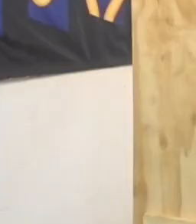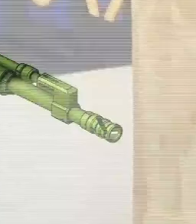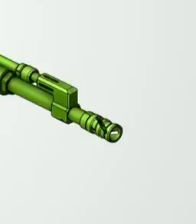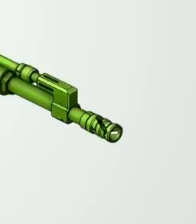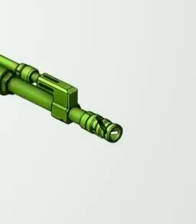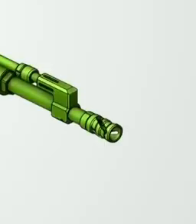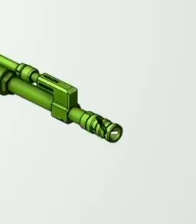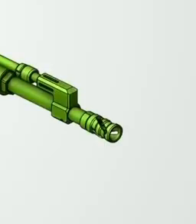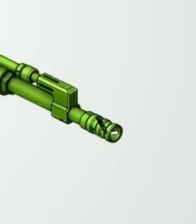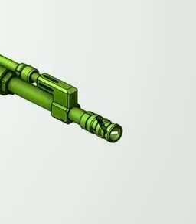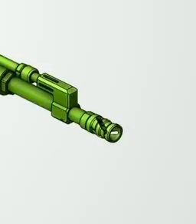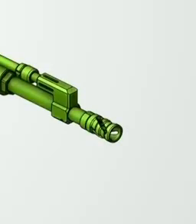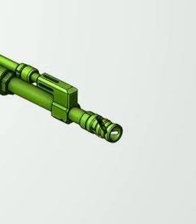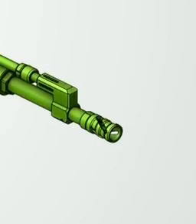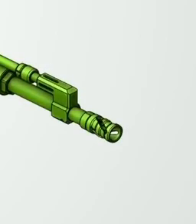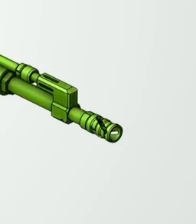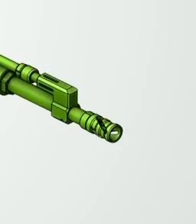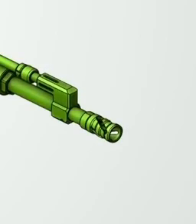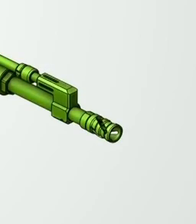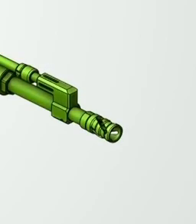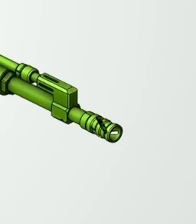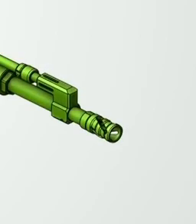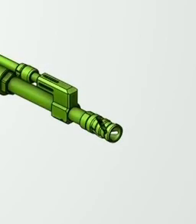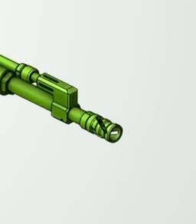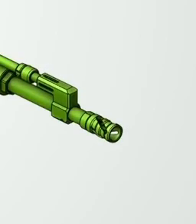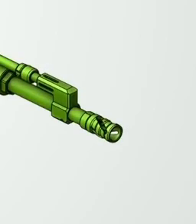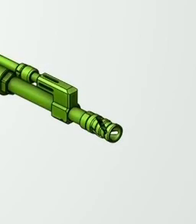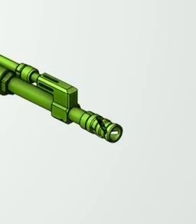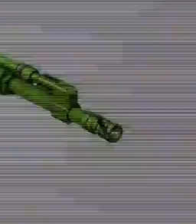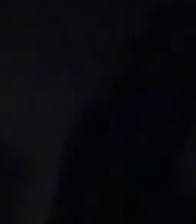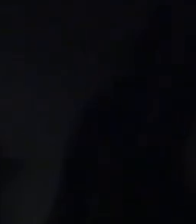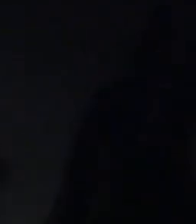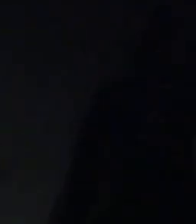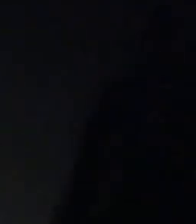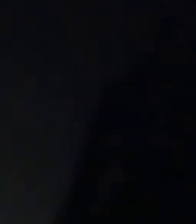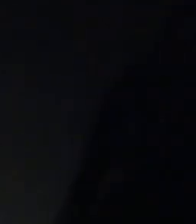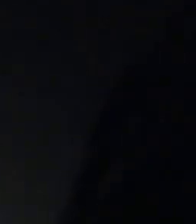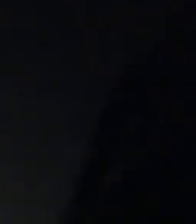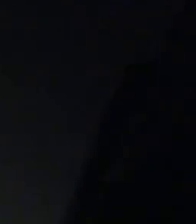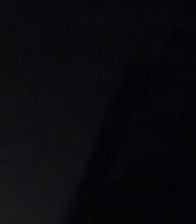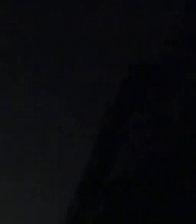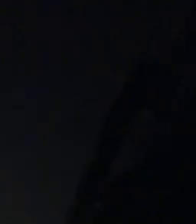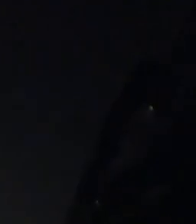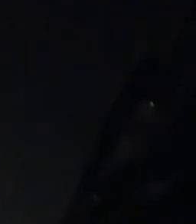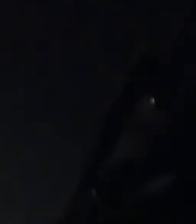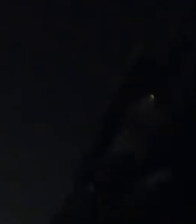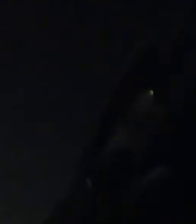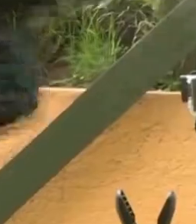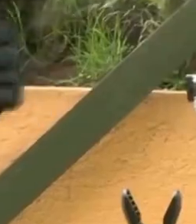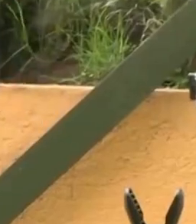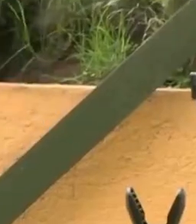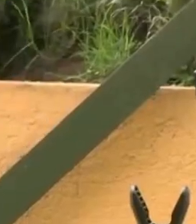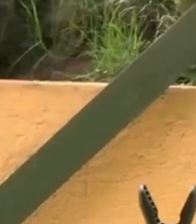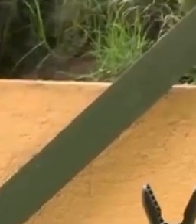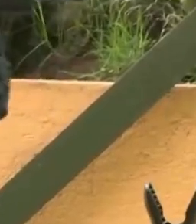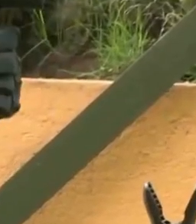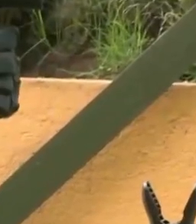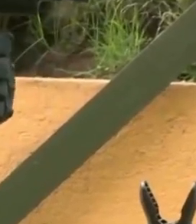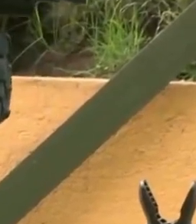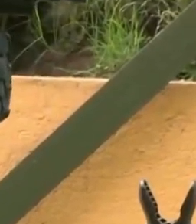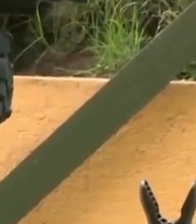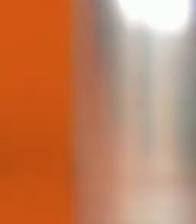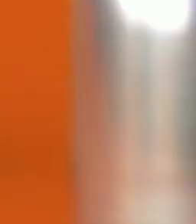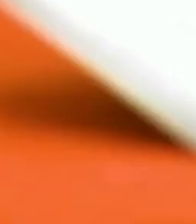nacionales, destacando, entre otros, el diseño y fabricación de la familia del armamento Xicuatl, que incluye armas individuales y